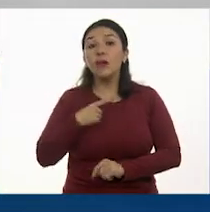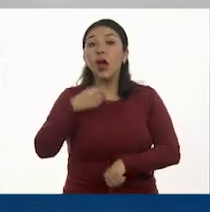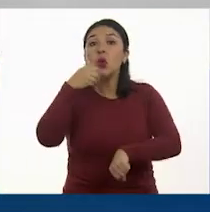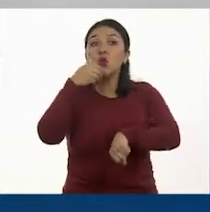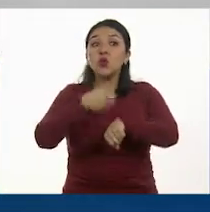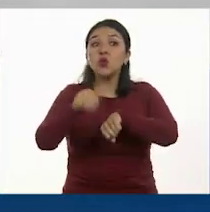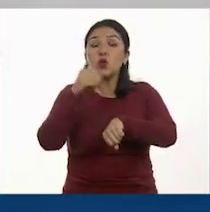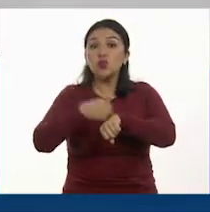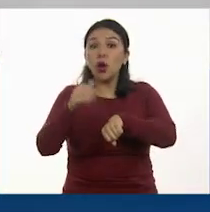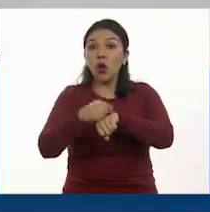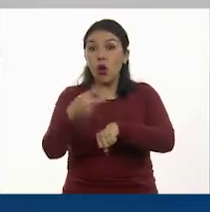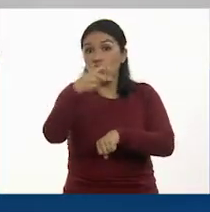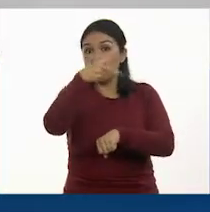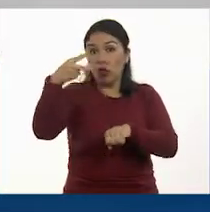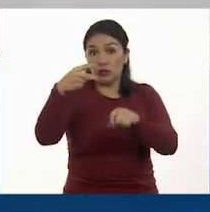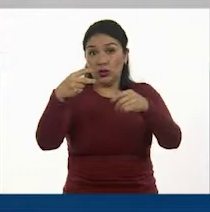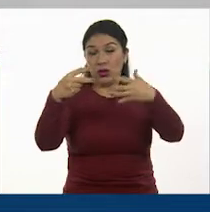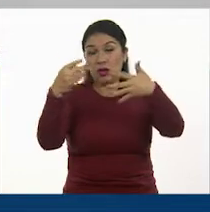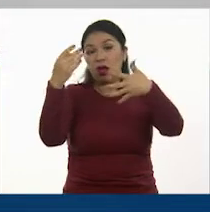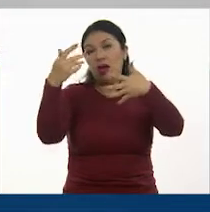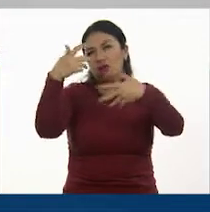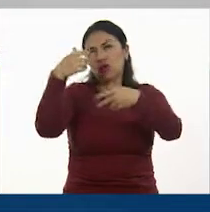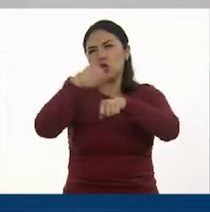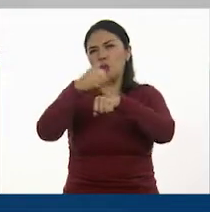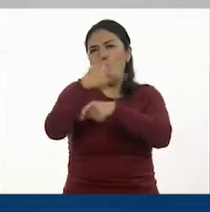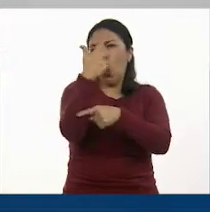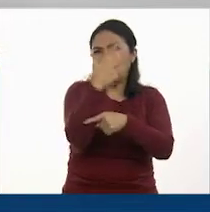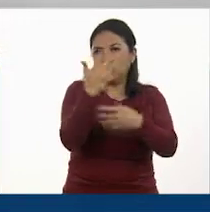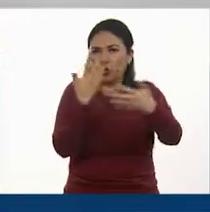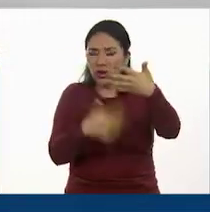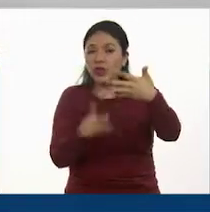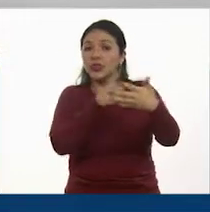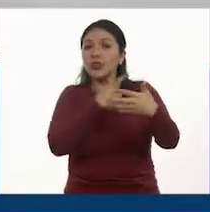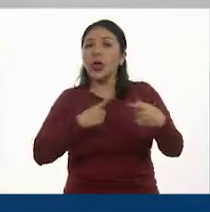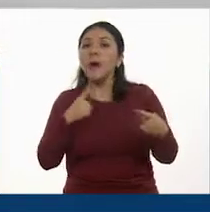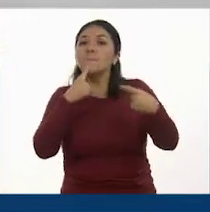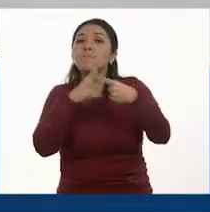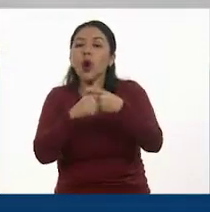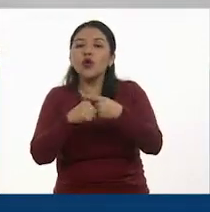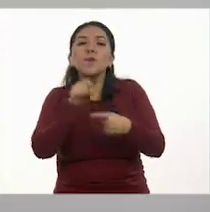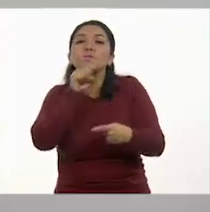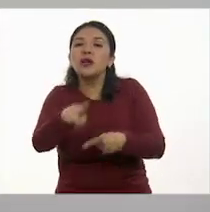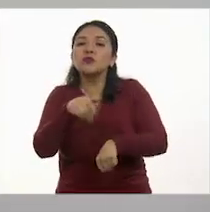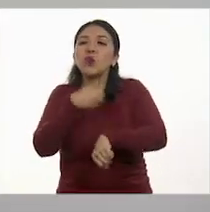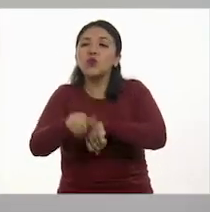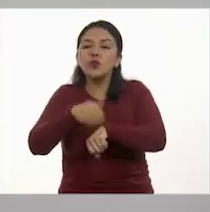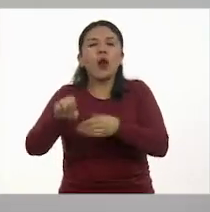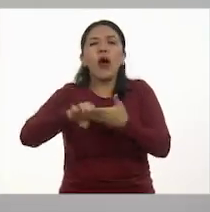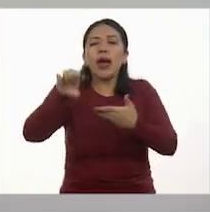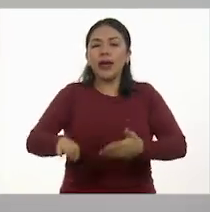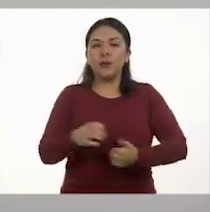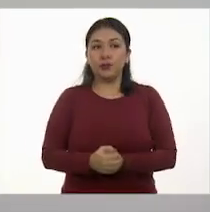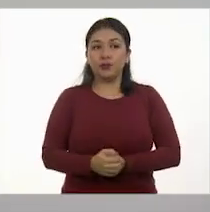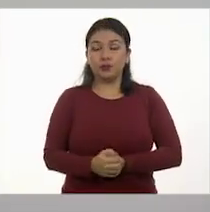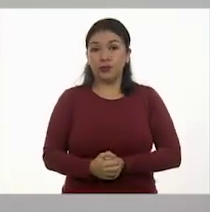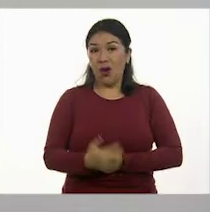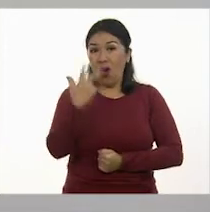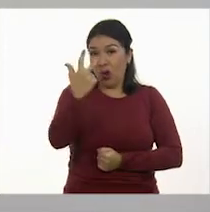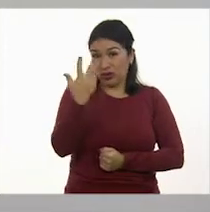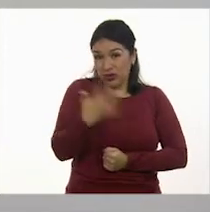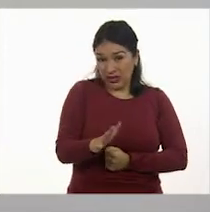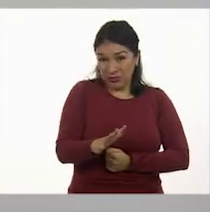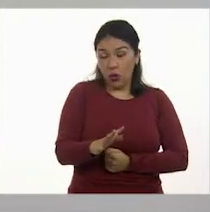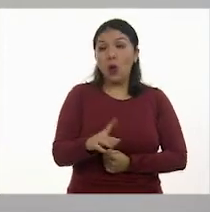numerador como el denominador por el mismo número. Sí. Por ejemplo, una fracción equivalente de ocho décimos, si yo